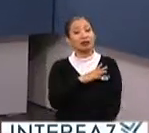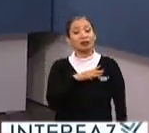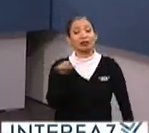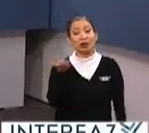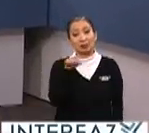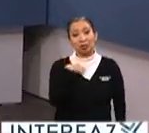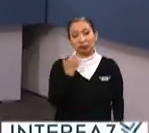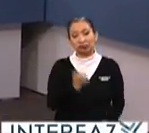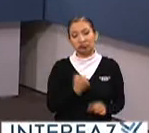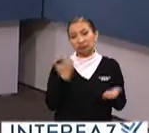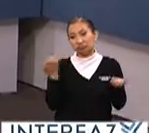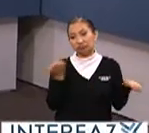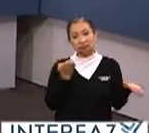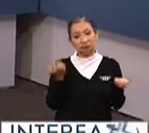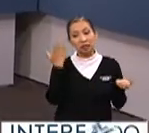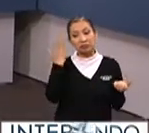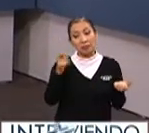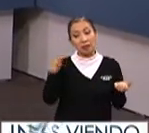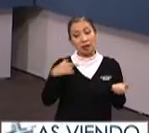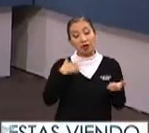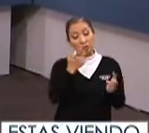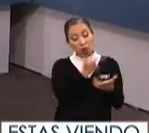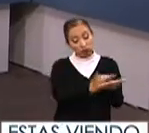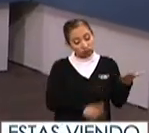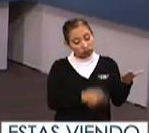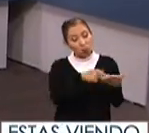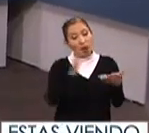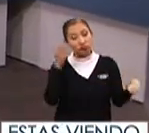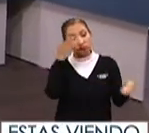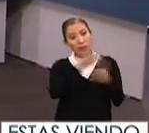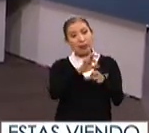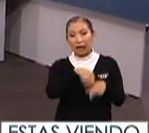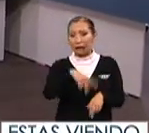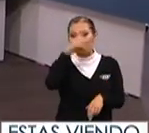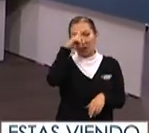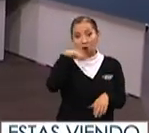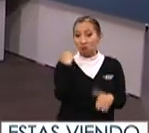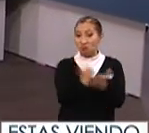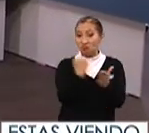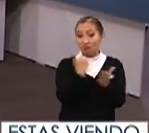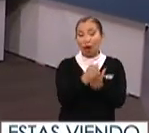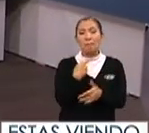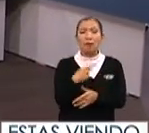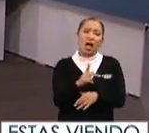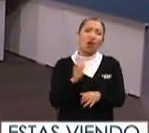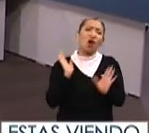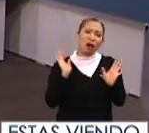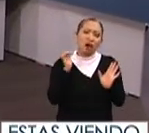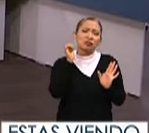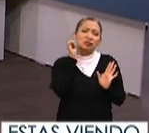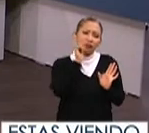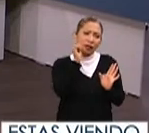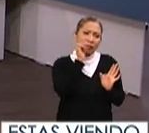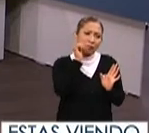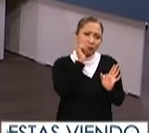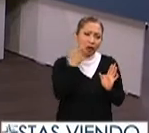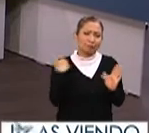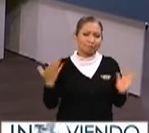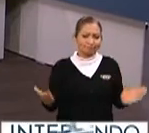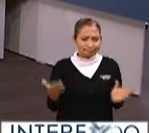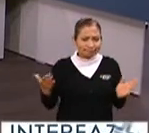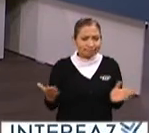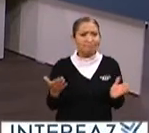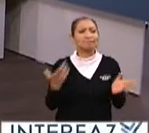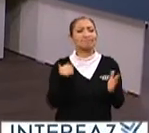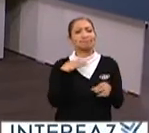es un ejercicio para que ese padrón electoral realmente vaya a las urnas. En México no es así, pero siempre es bueno impulsar